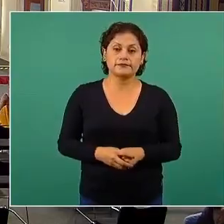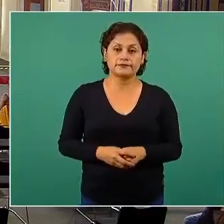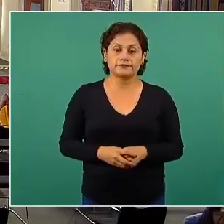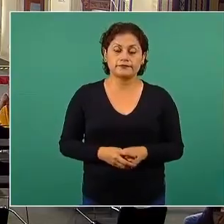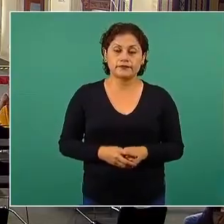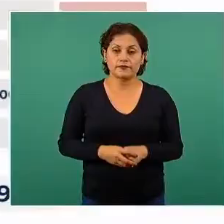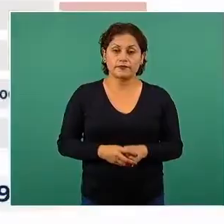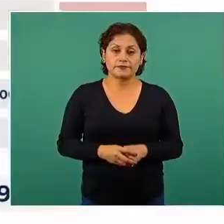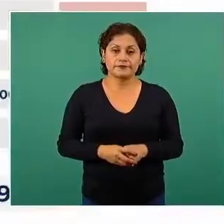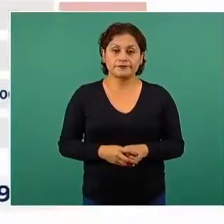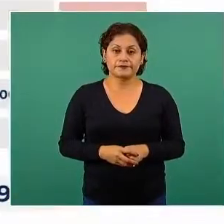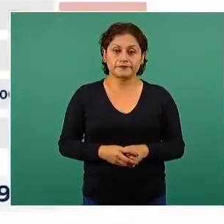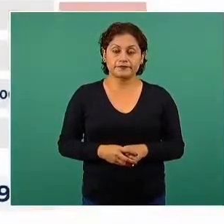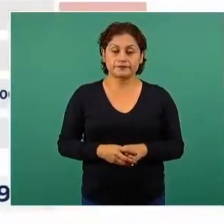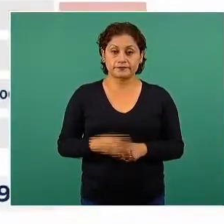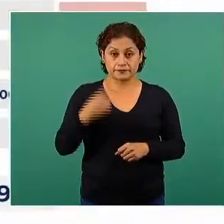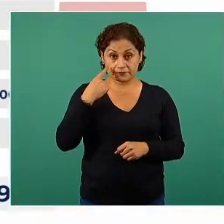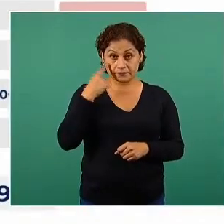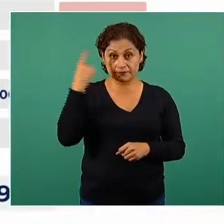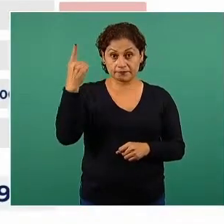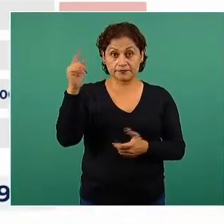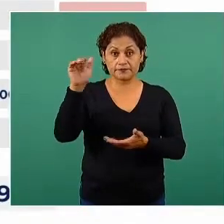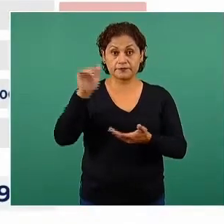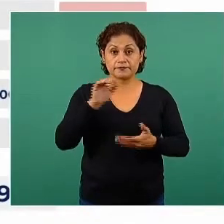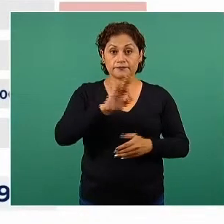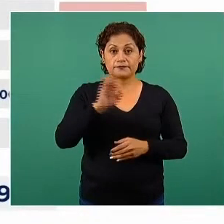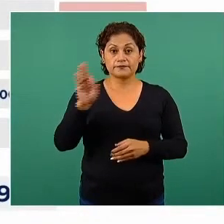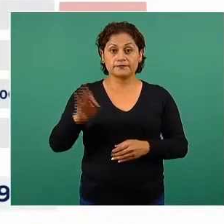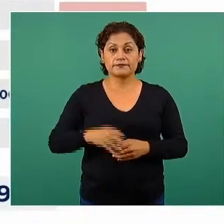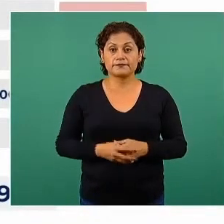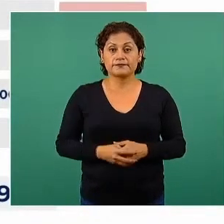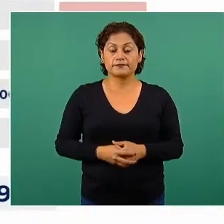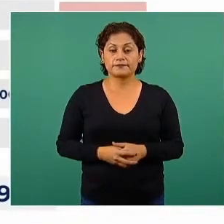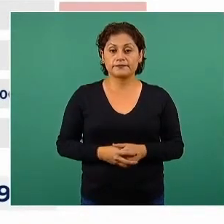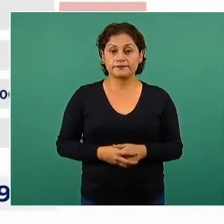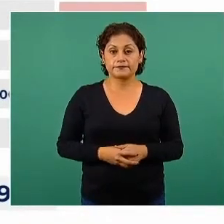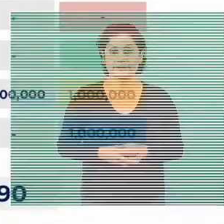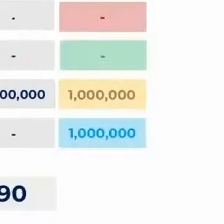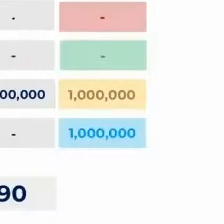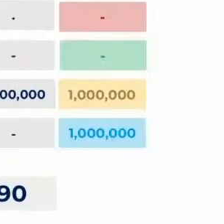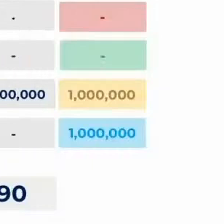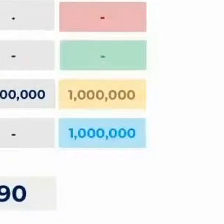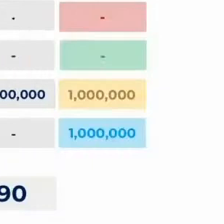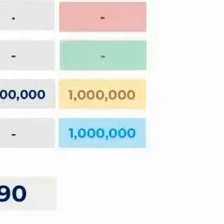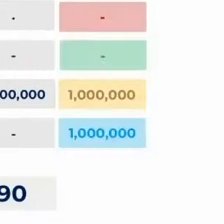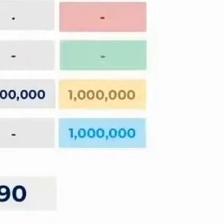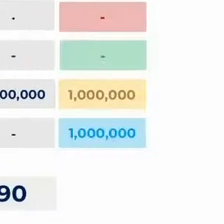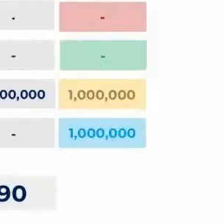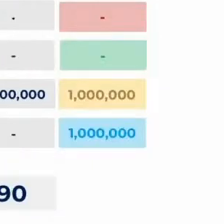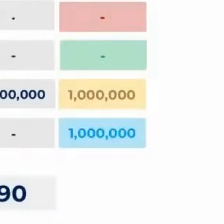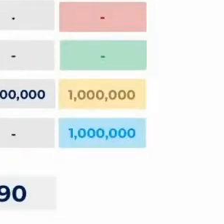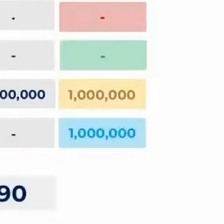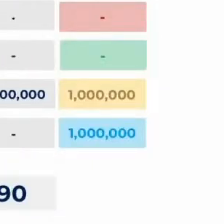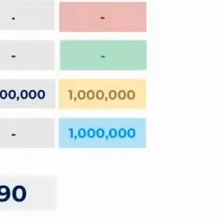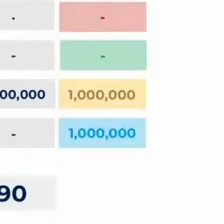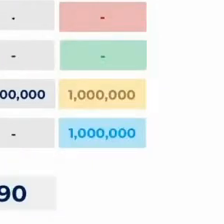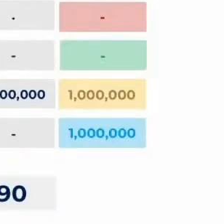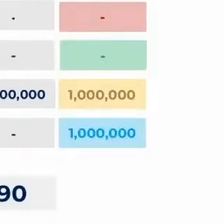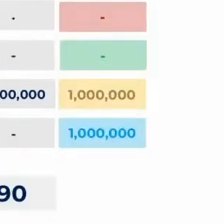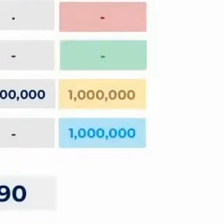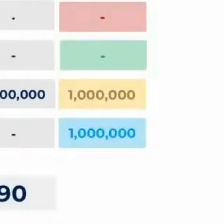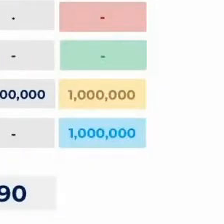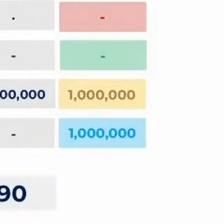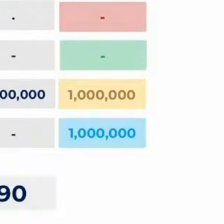La distribución, la entrega de vacunas de esta semana se cerrará el domingo 6 de